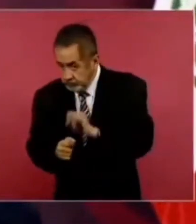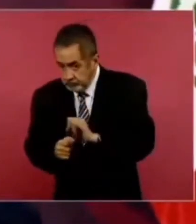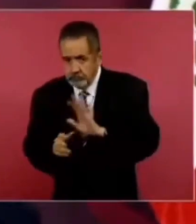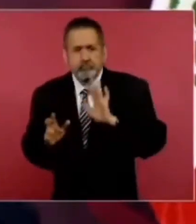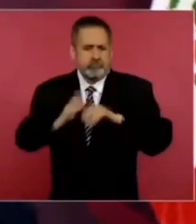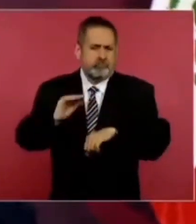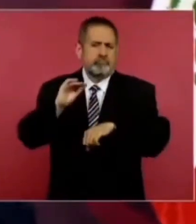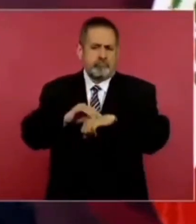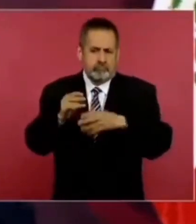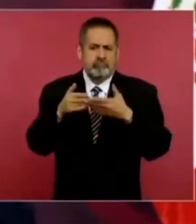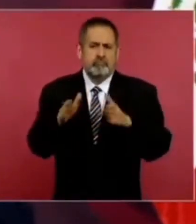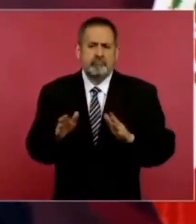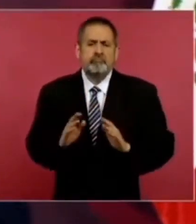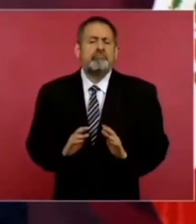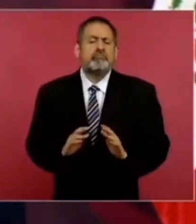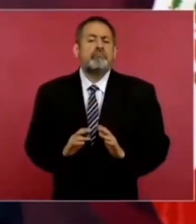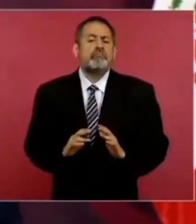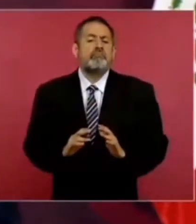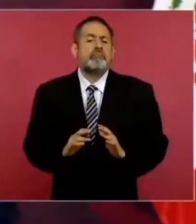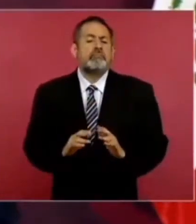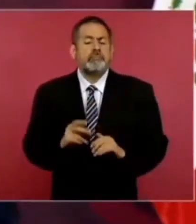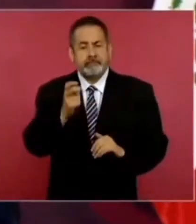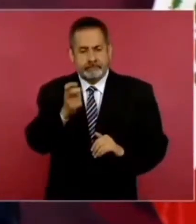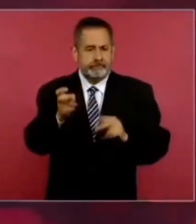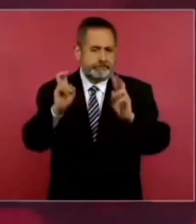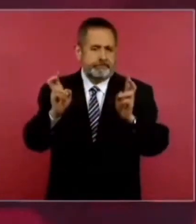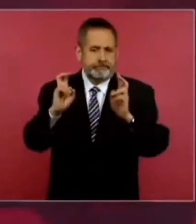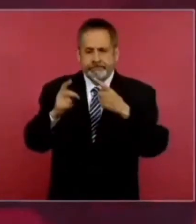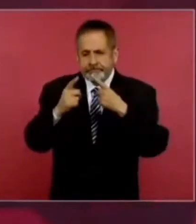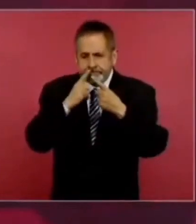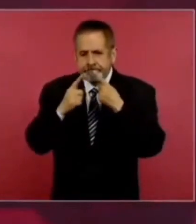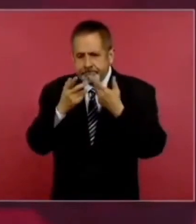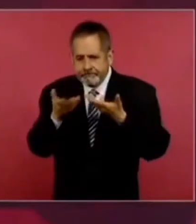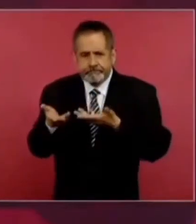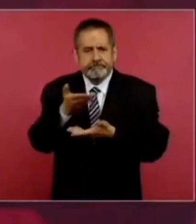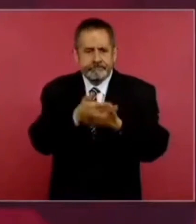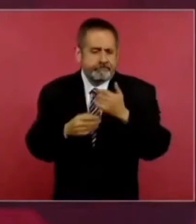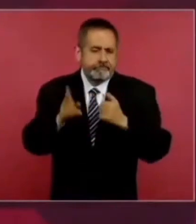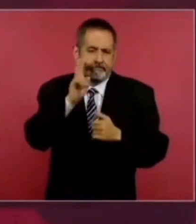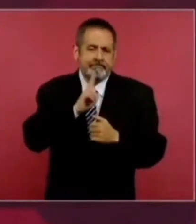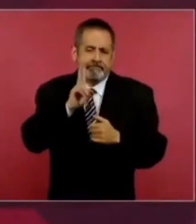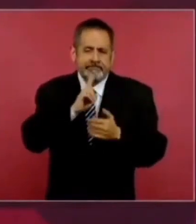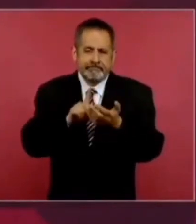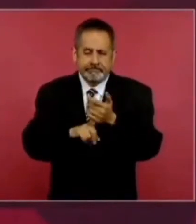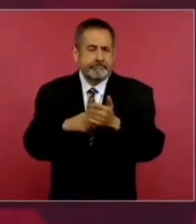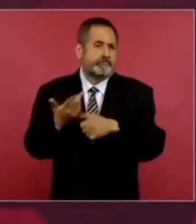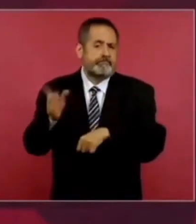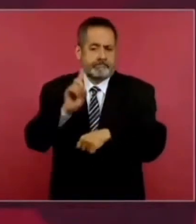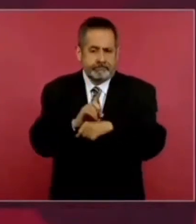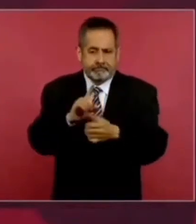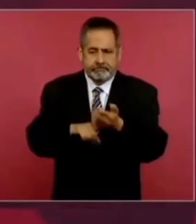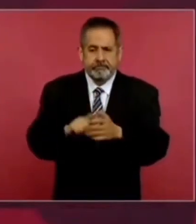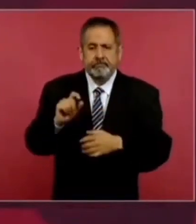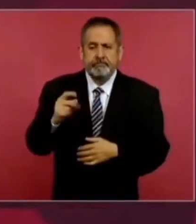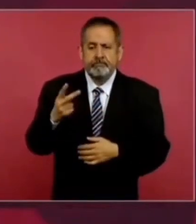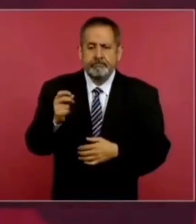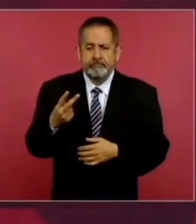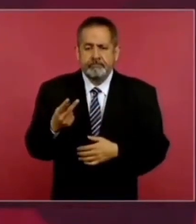son de los temas que vamos a tratar el día 22,